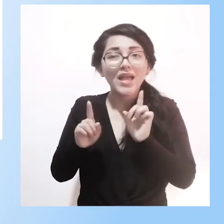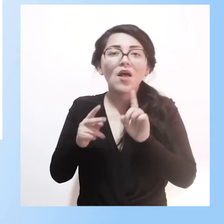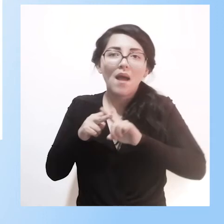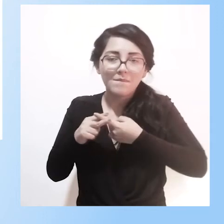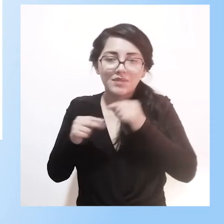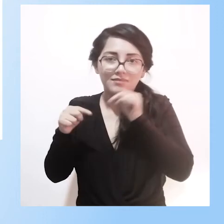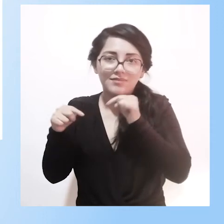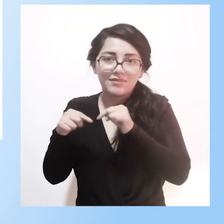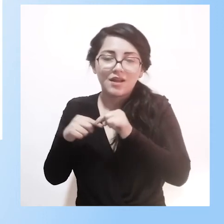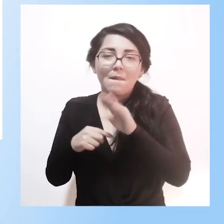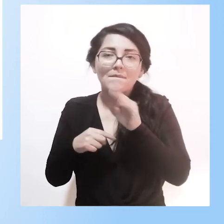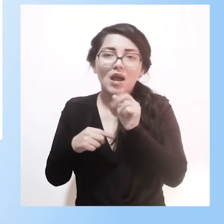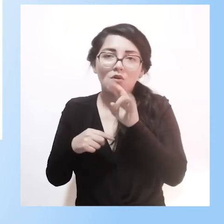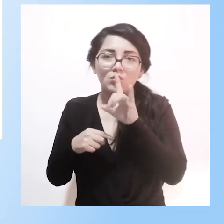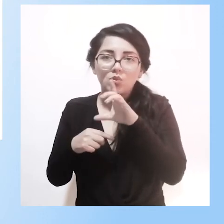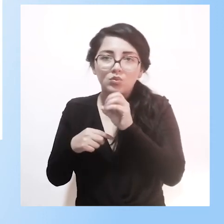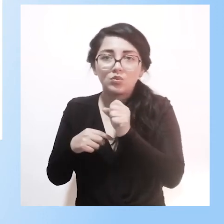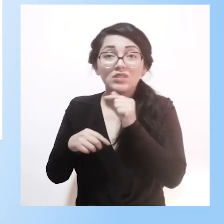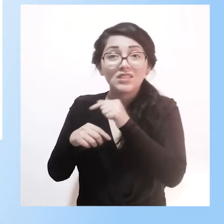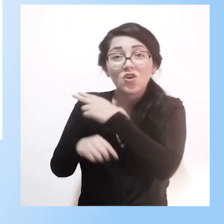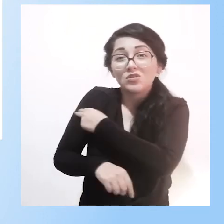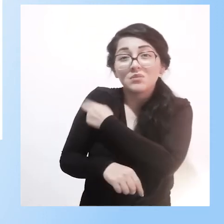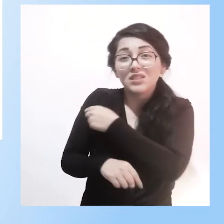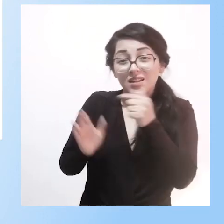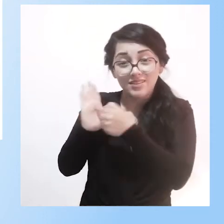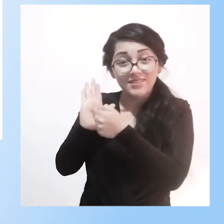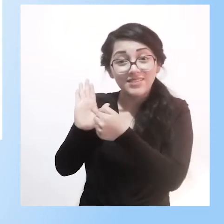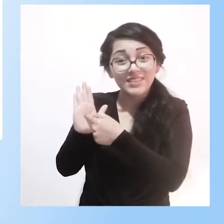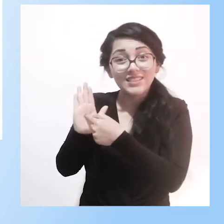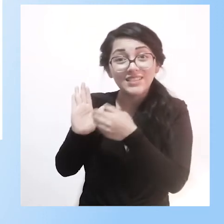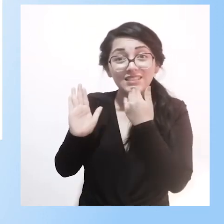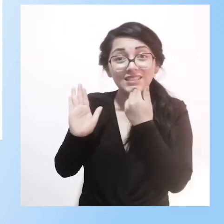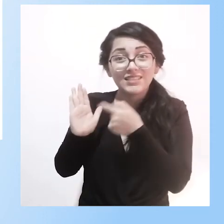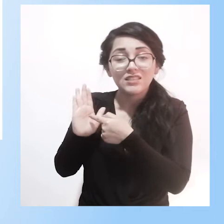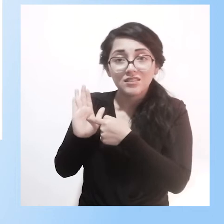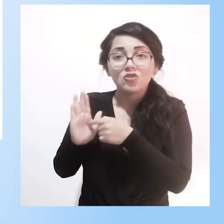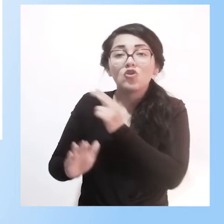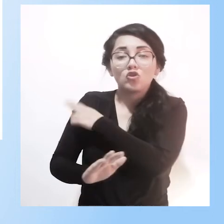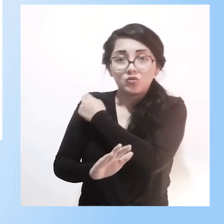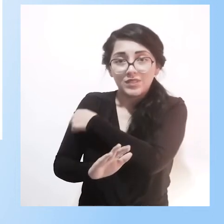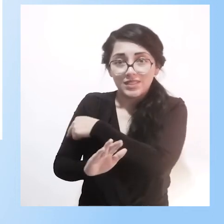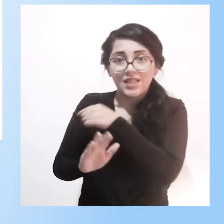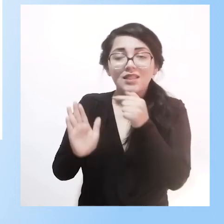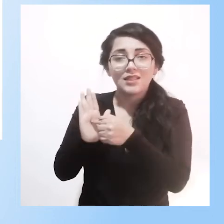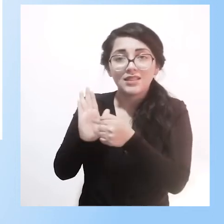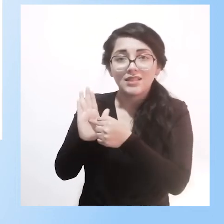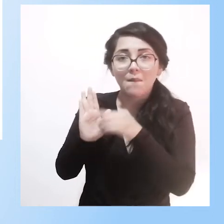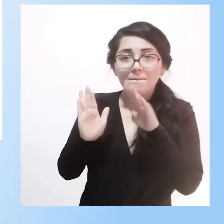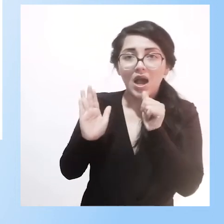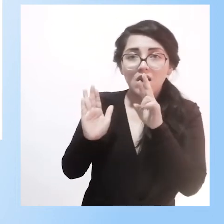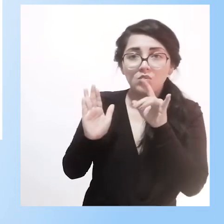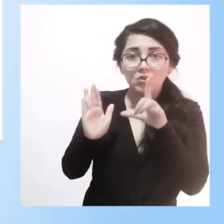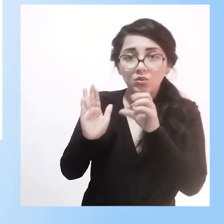en un hospital muy especial, es el Hospital General de Guarulhos. Y con